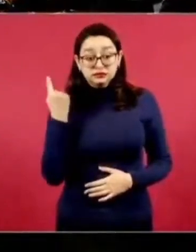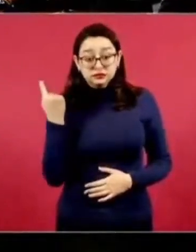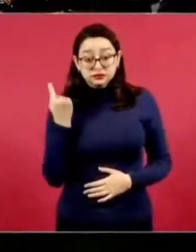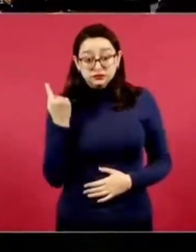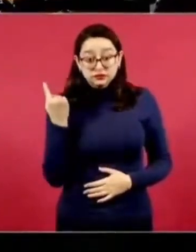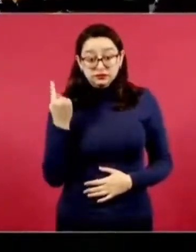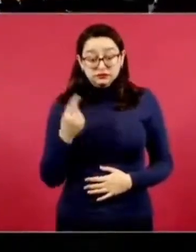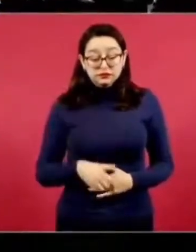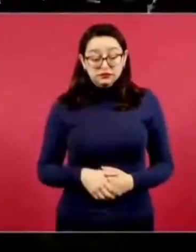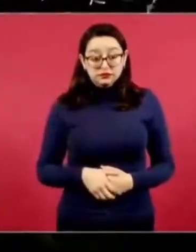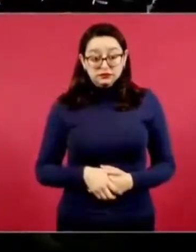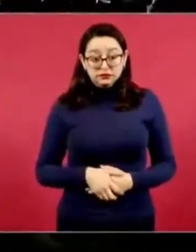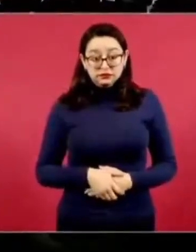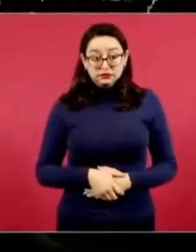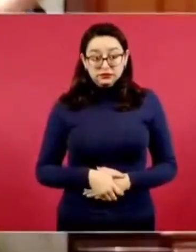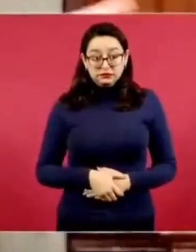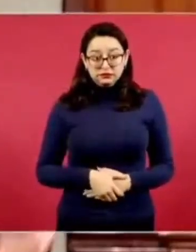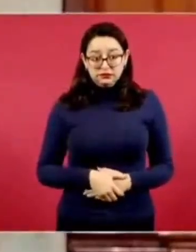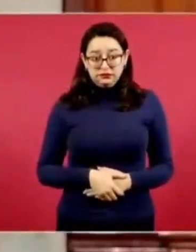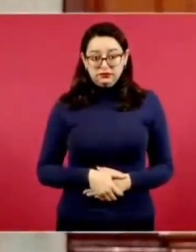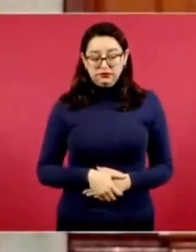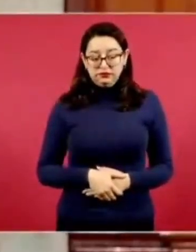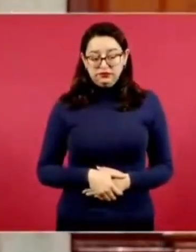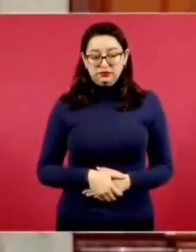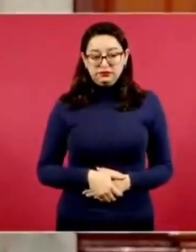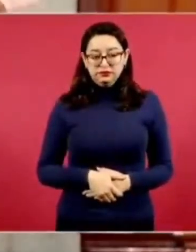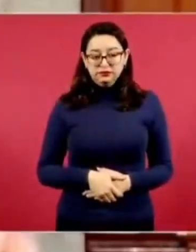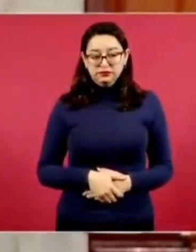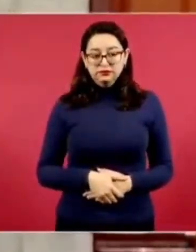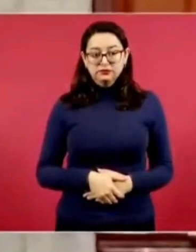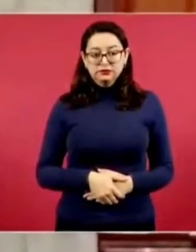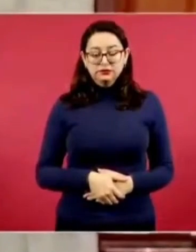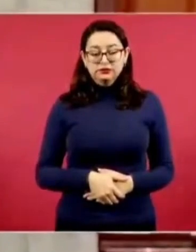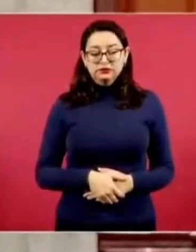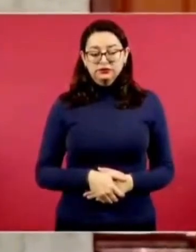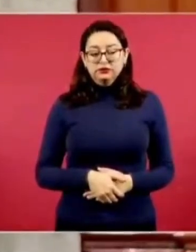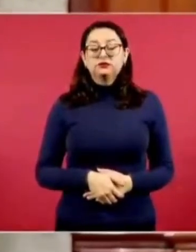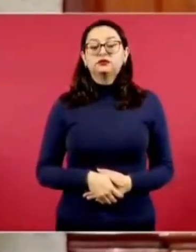CIA, John Foster. El autor es… Es, era agente de la CIA.